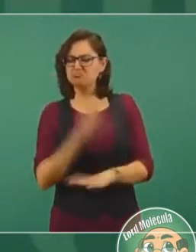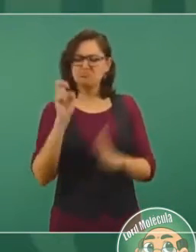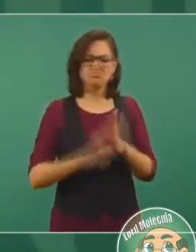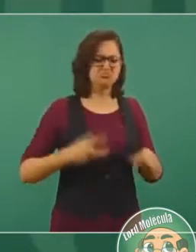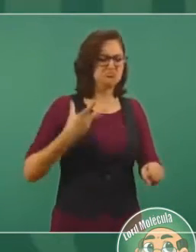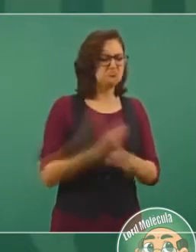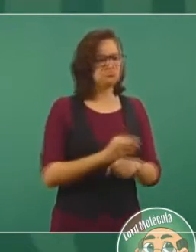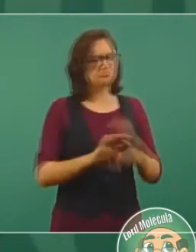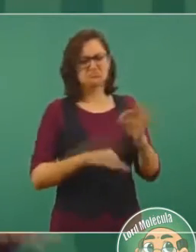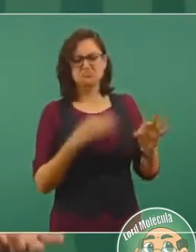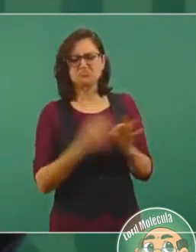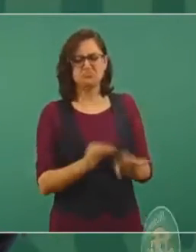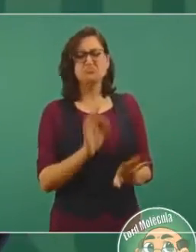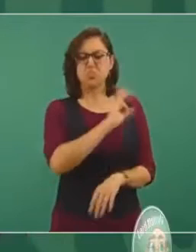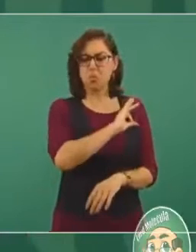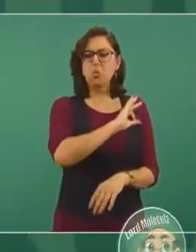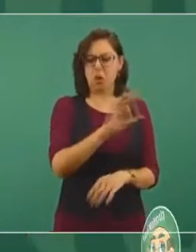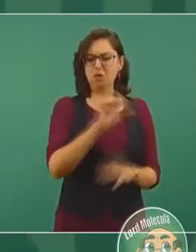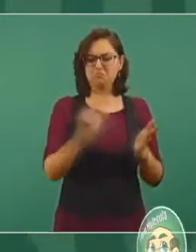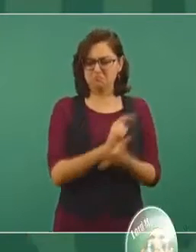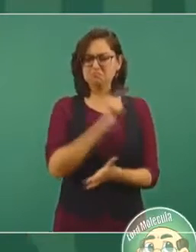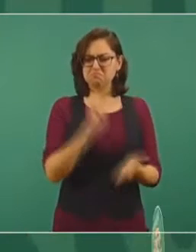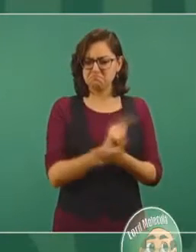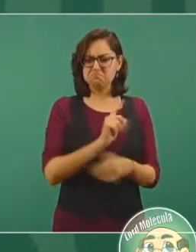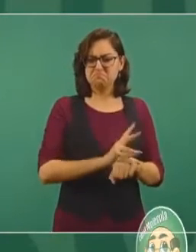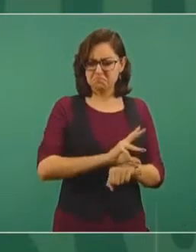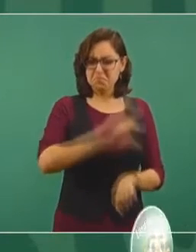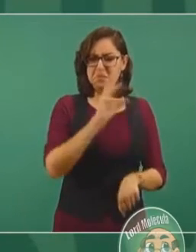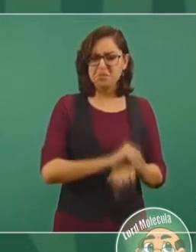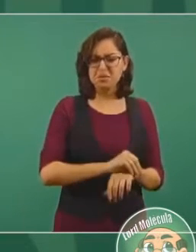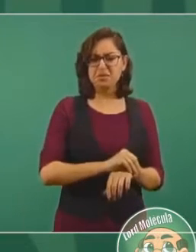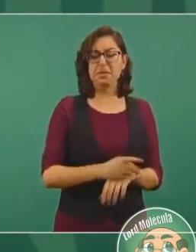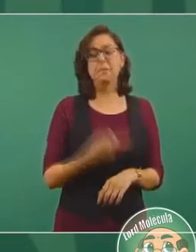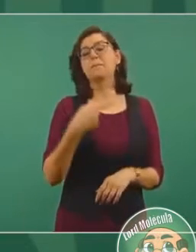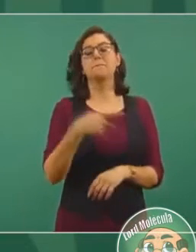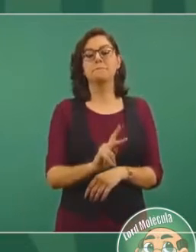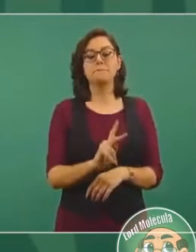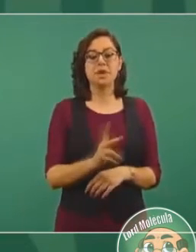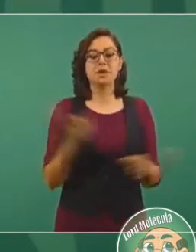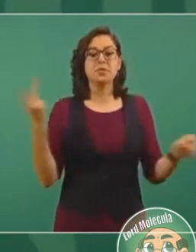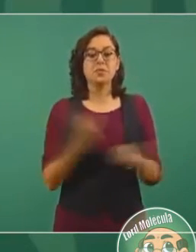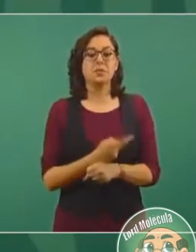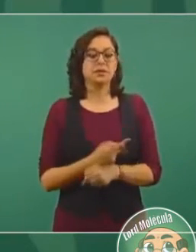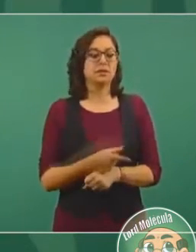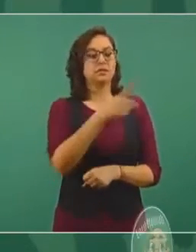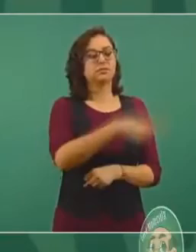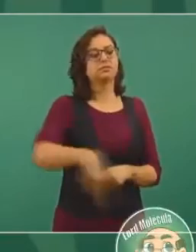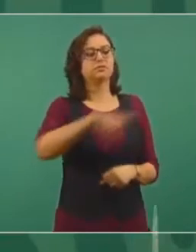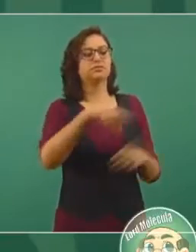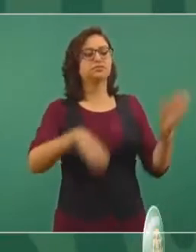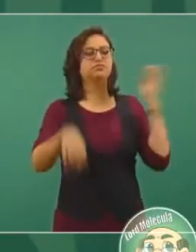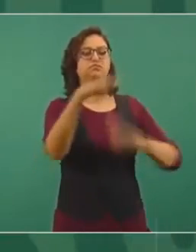pero actúa como empleado, como subordinado